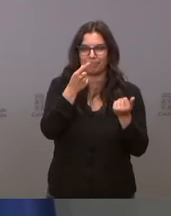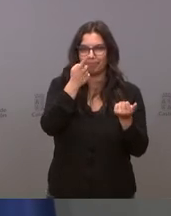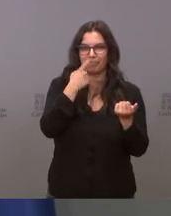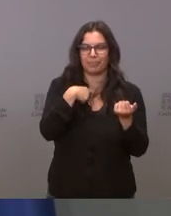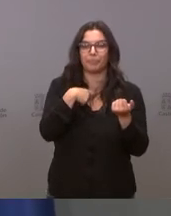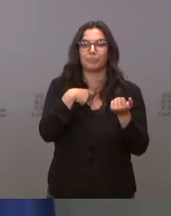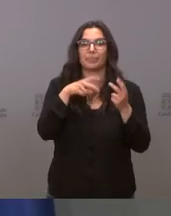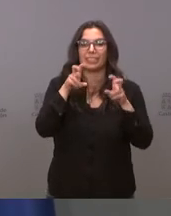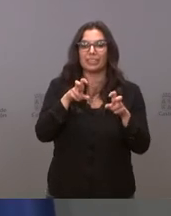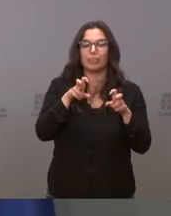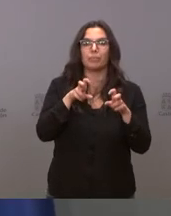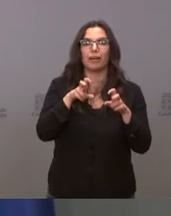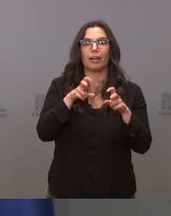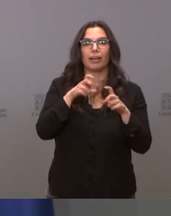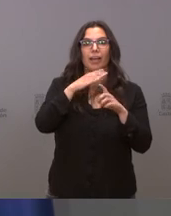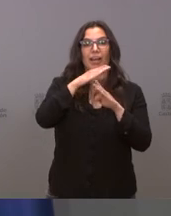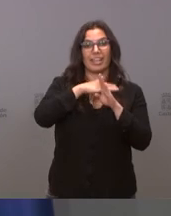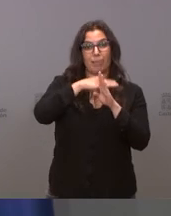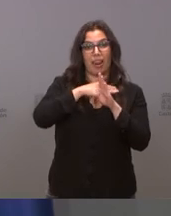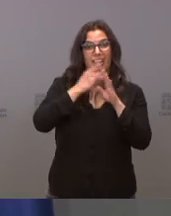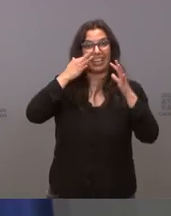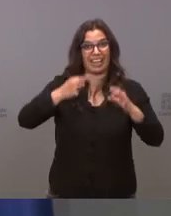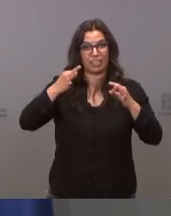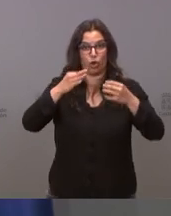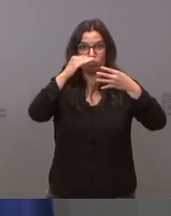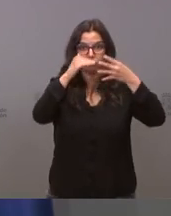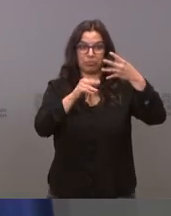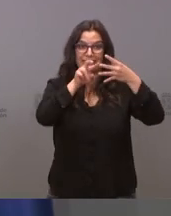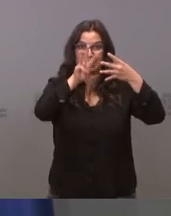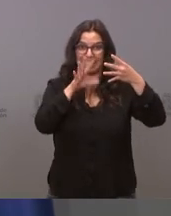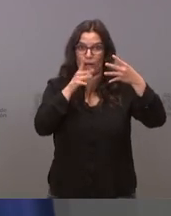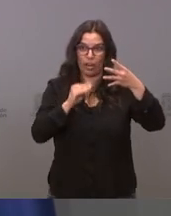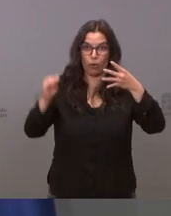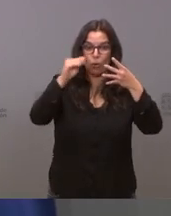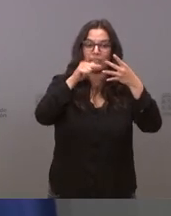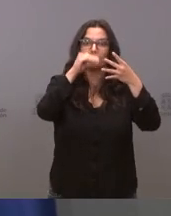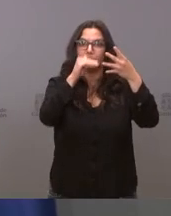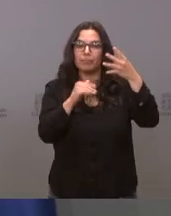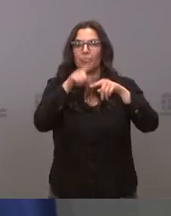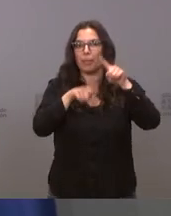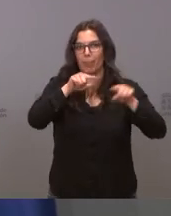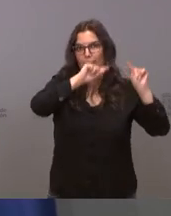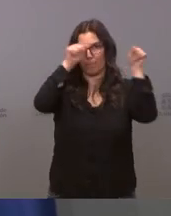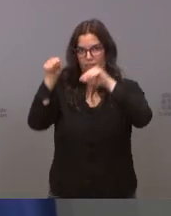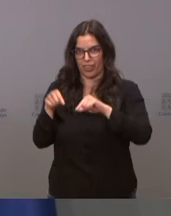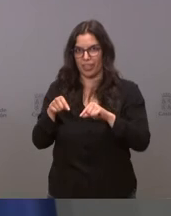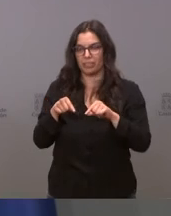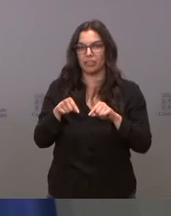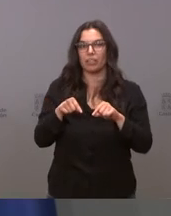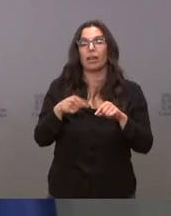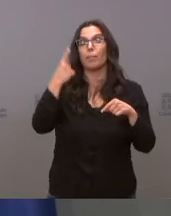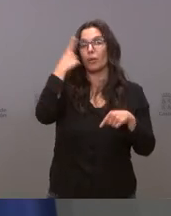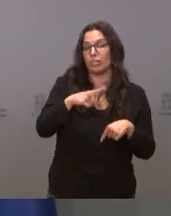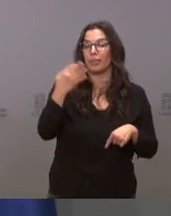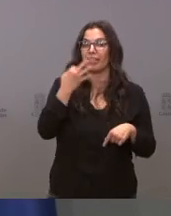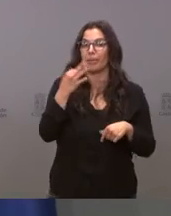desescalada es por provincias de acuerdo pero con los criterios que establecimos ya saben que es dos semanas para